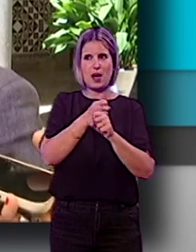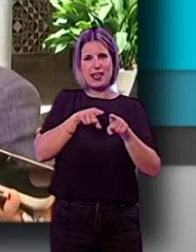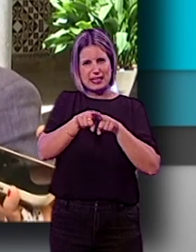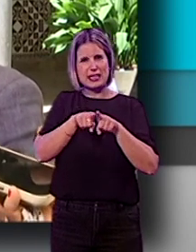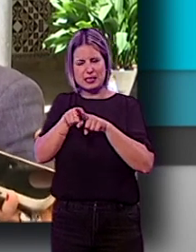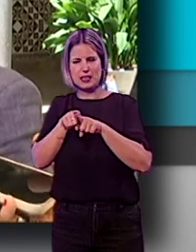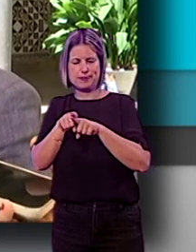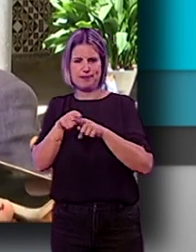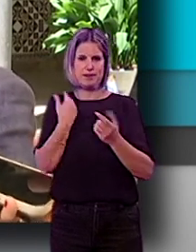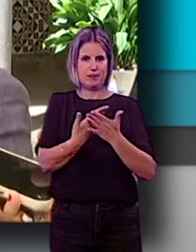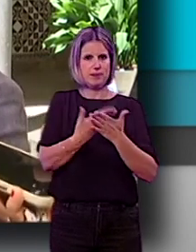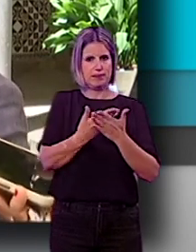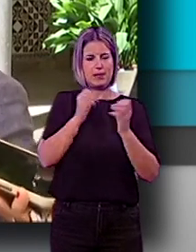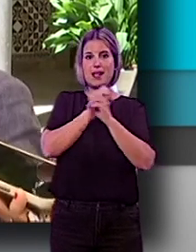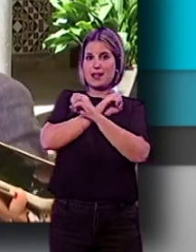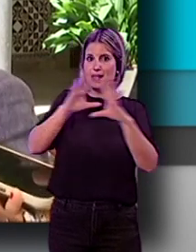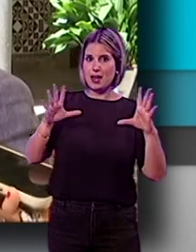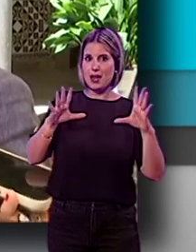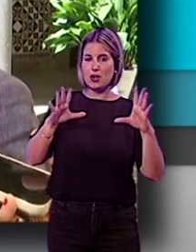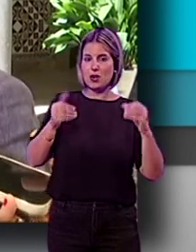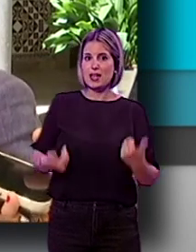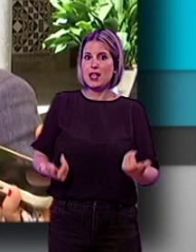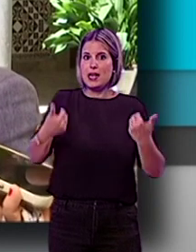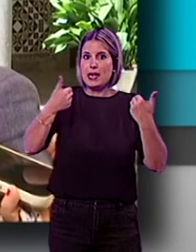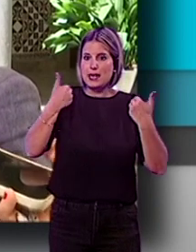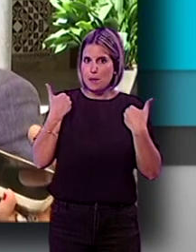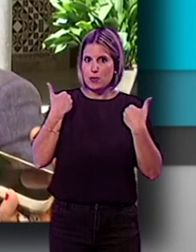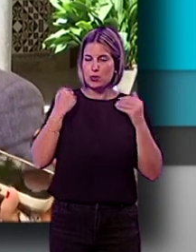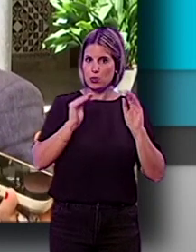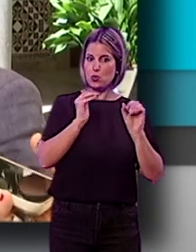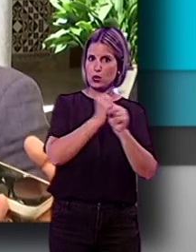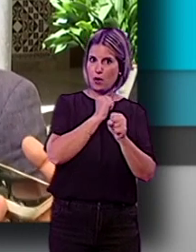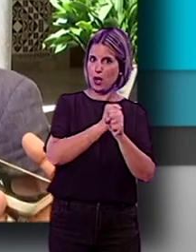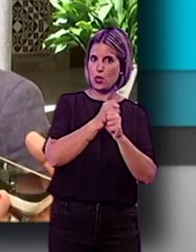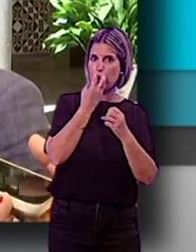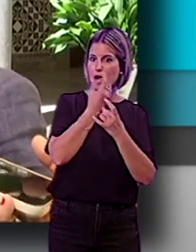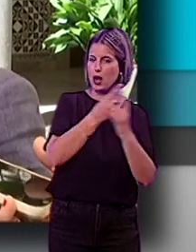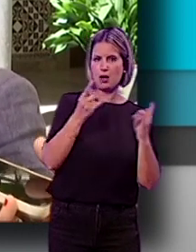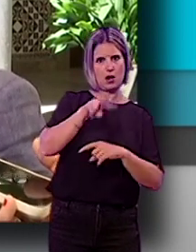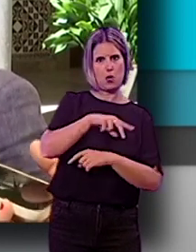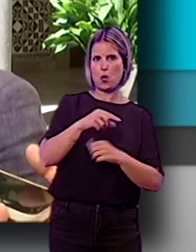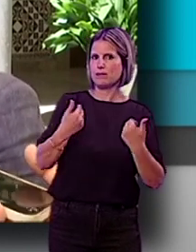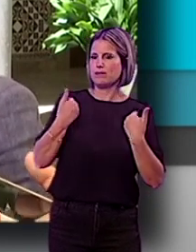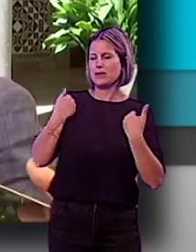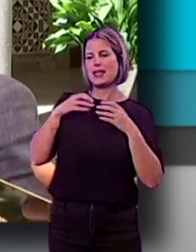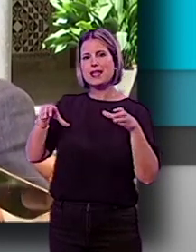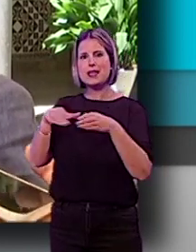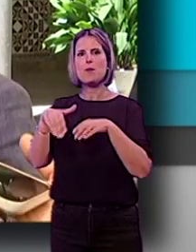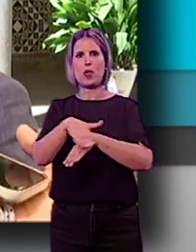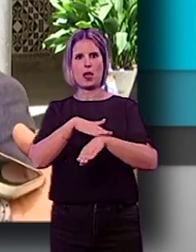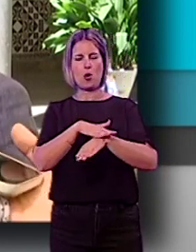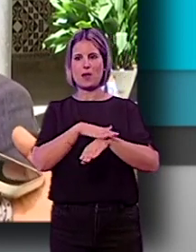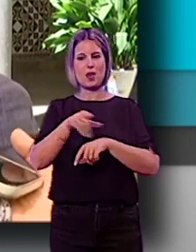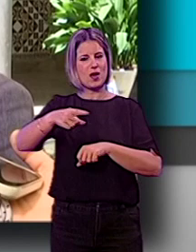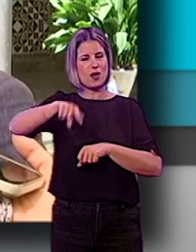justificadas pero sí quiero dejar claro que esto no es responsabilidad ni mucho menos del personal de jardines es una responsabilidad de este equipo de gobierno que no ha